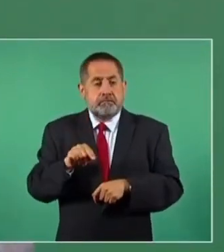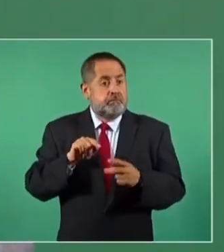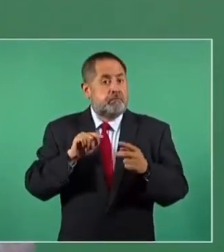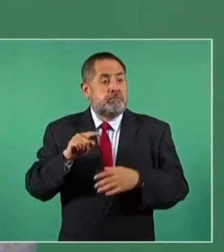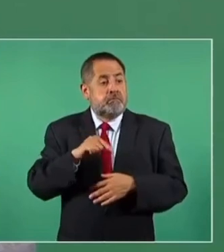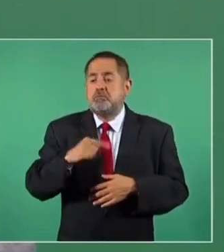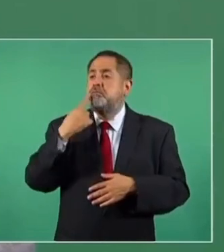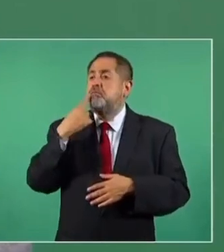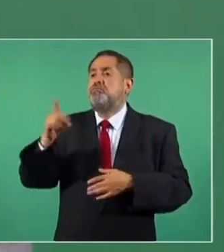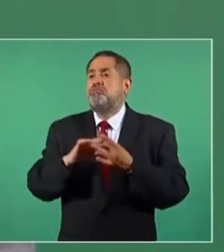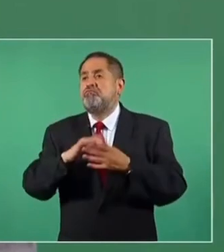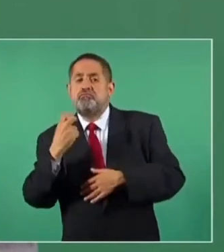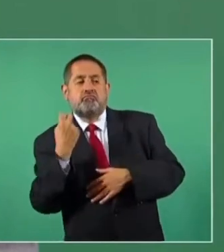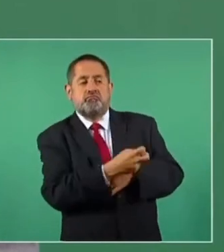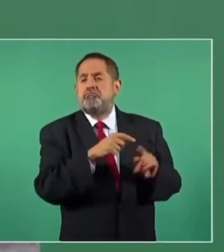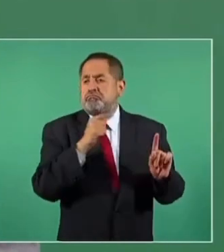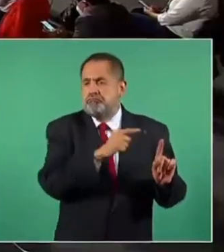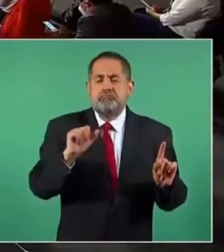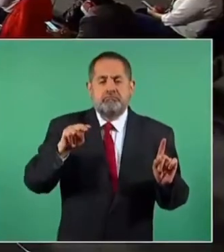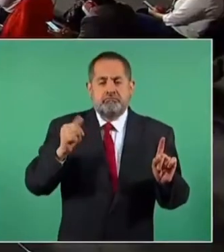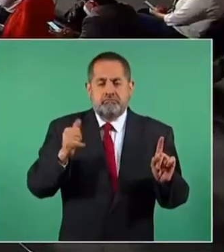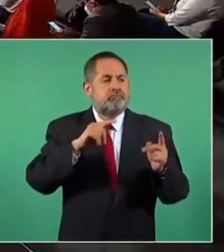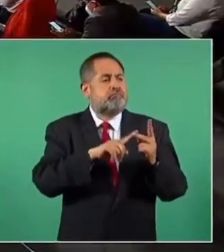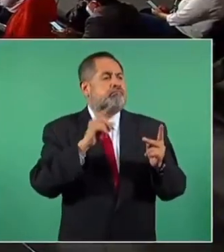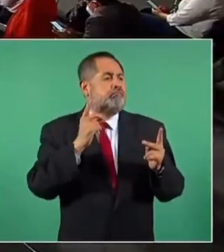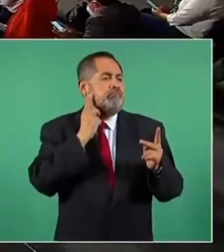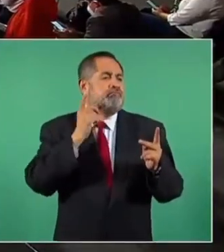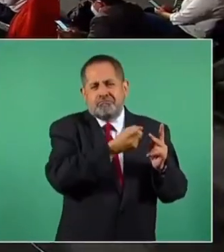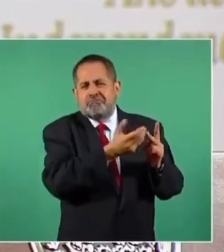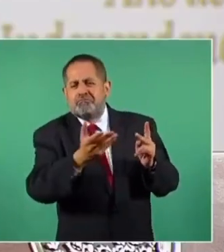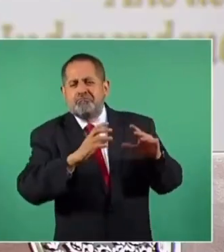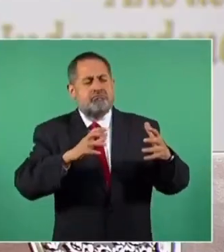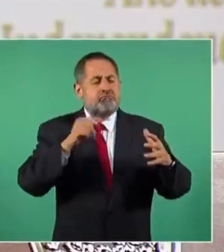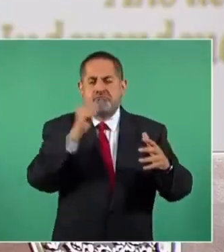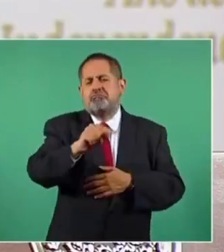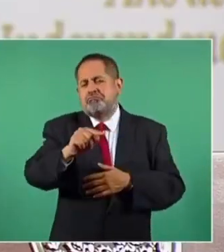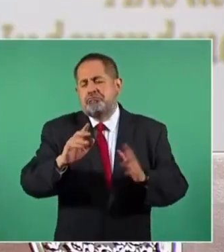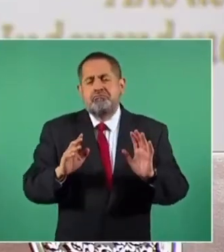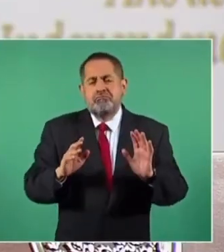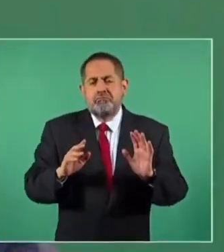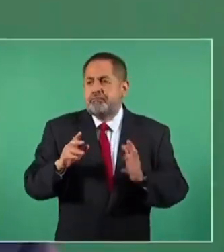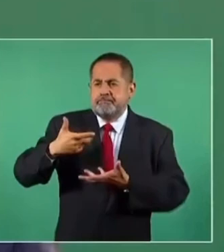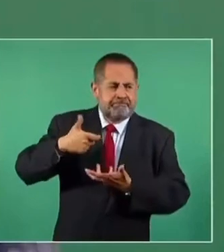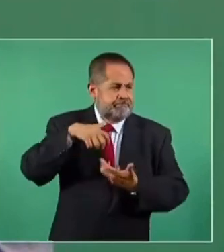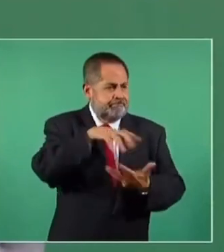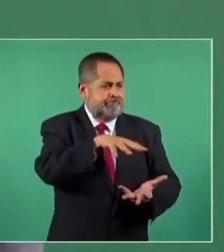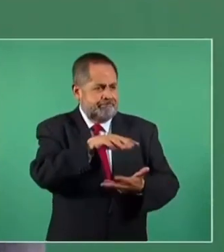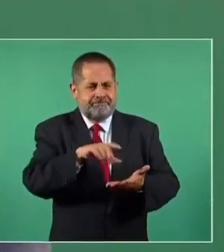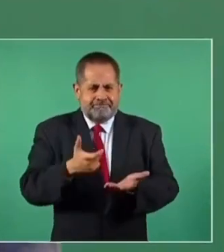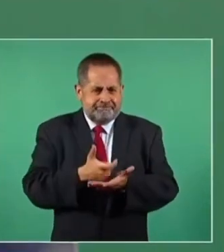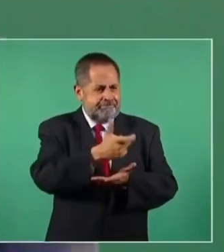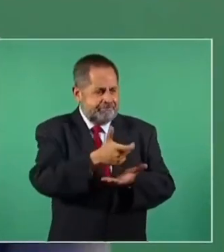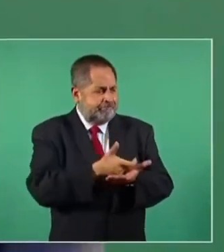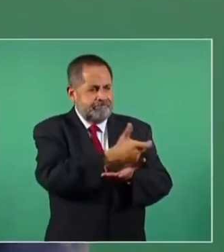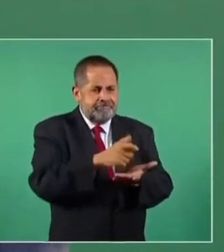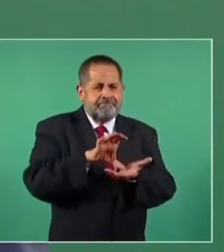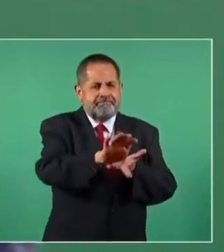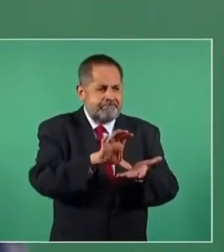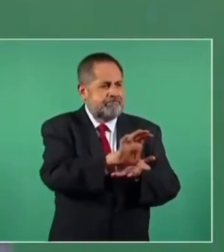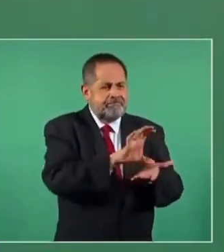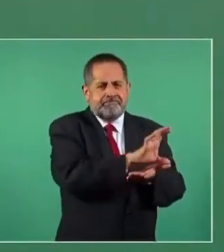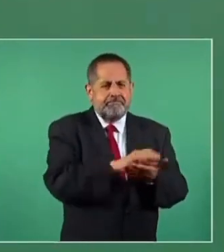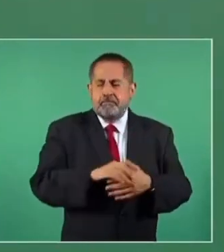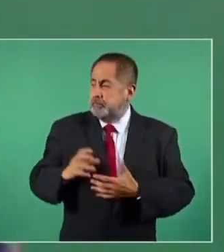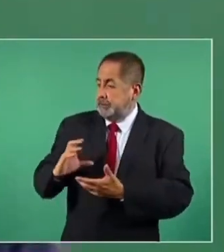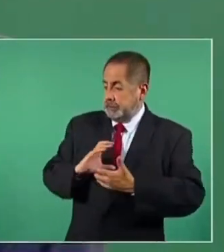acusa a legisladores y a dirigentes de partidos de que recibieron dinero. para la aprobación